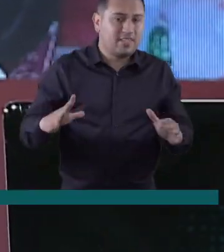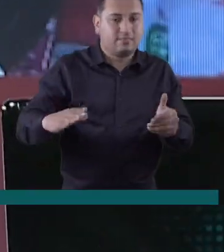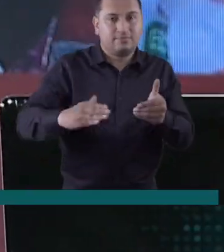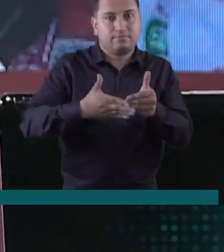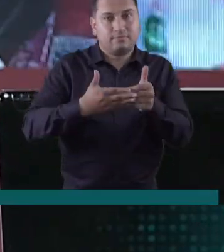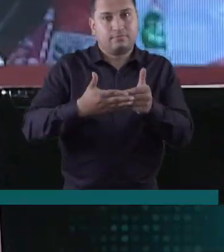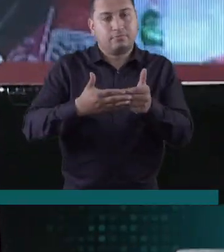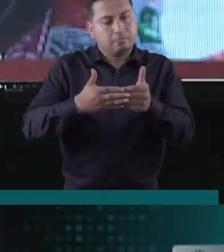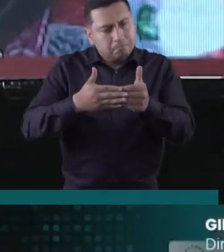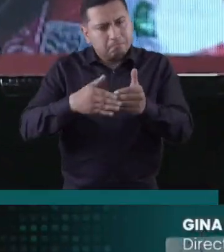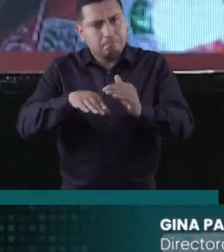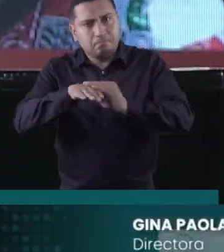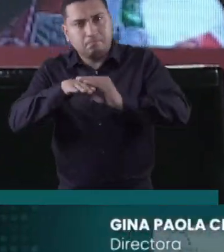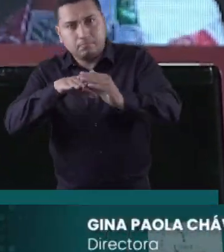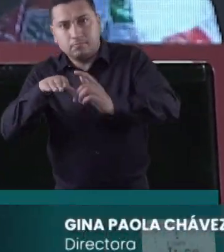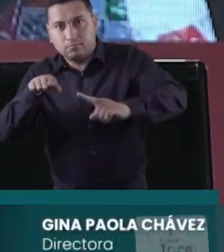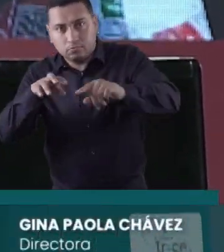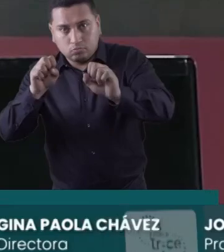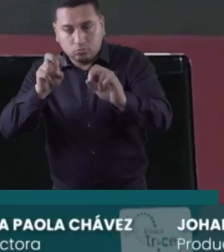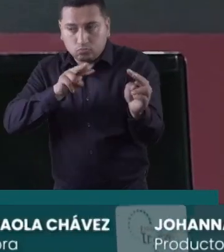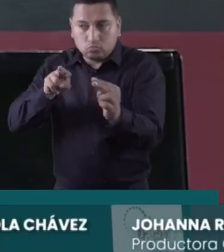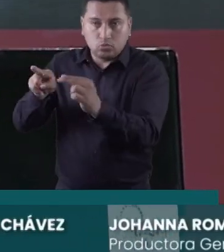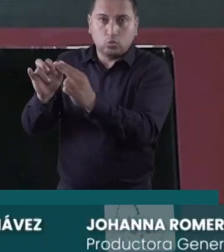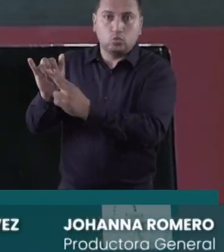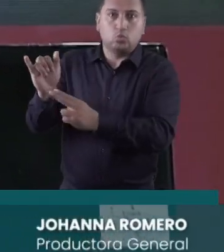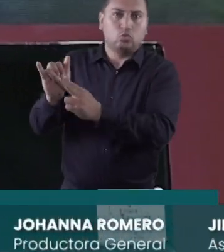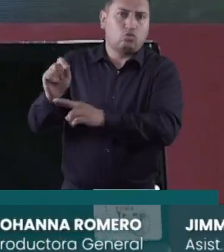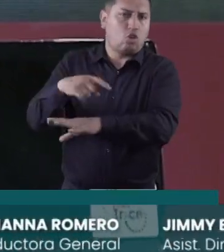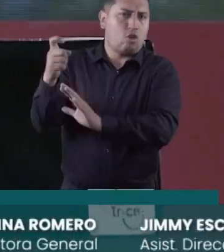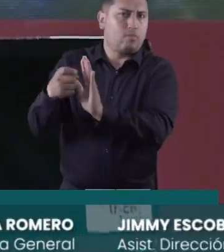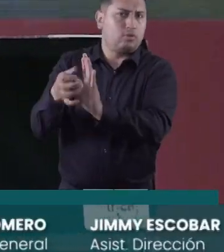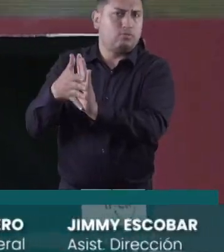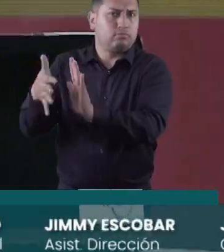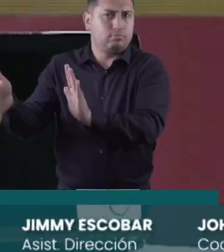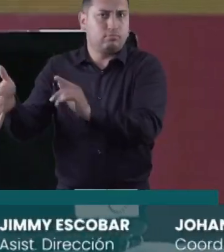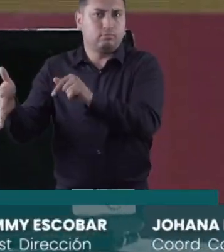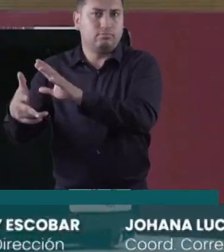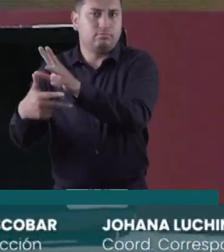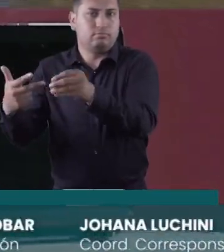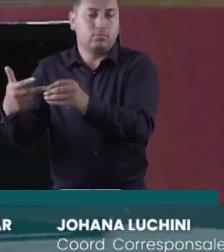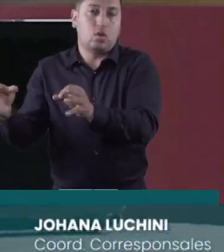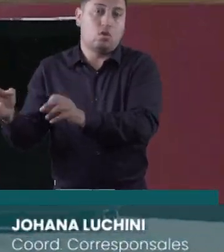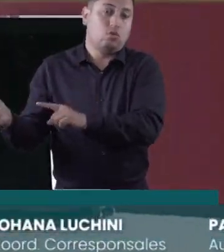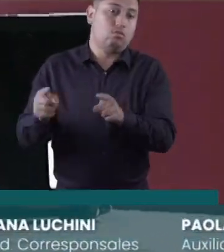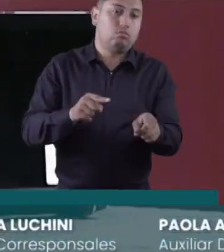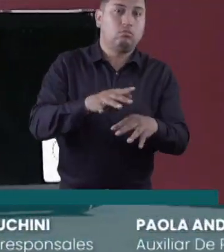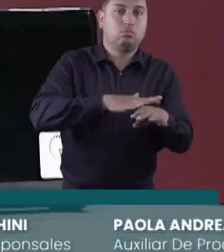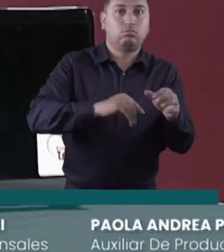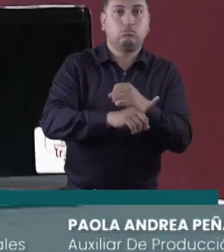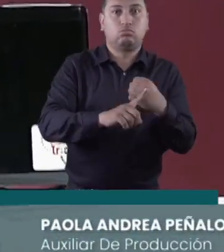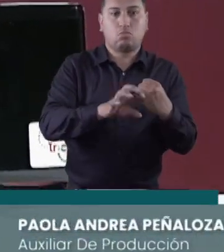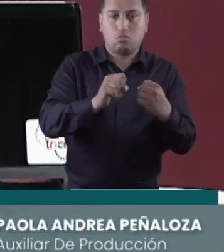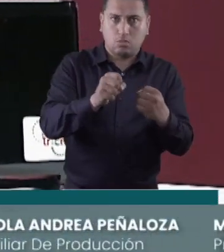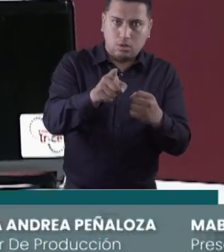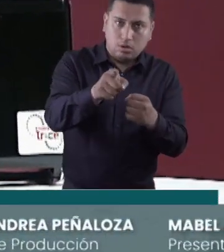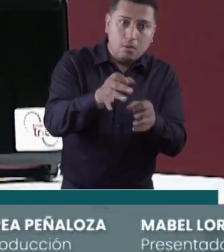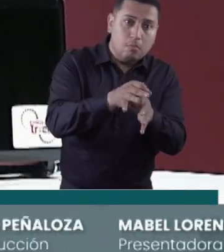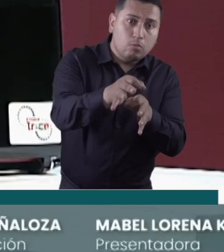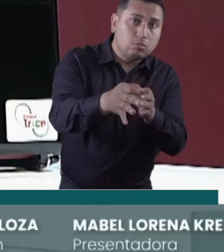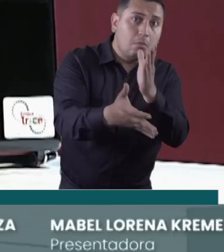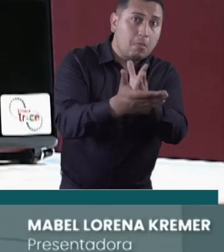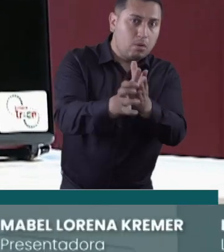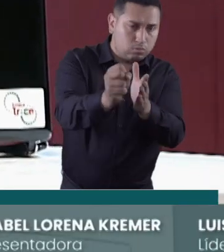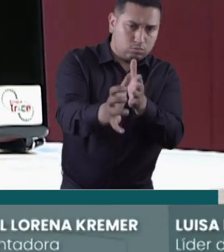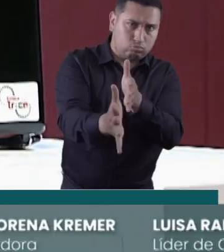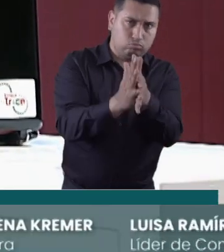Llegamos al final de la emisión, pero los invitamos a conocer todas nuestras emisiones en nuestro canal de YouTube Enlace 13 y también a contarnos lo que pasa en sus